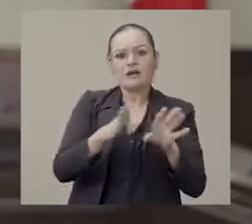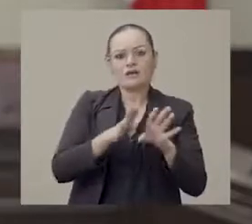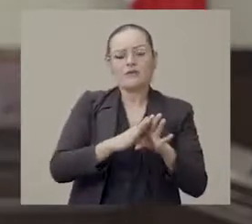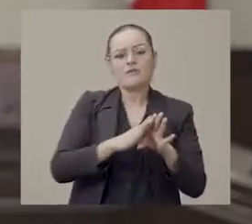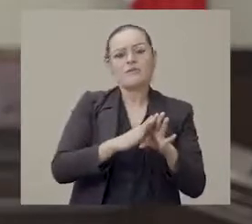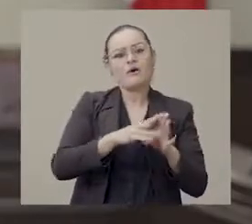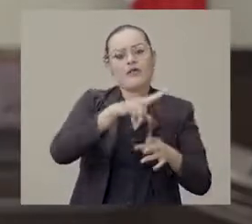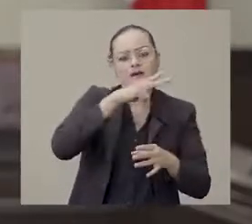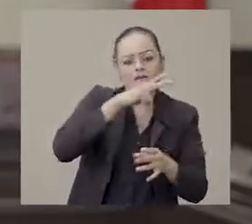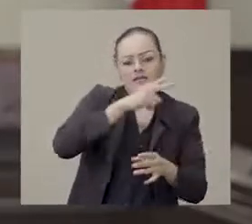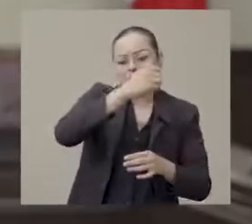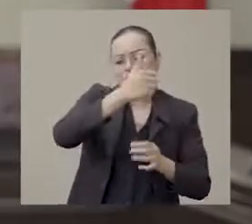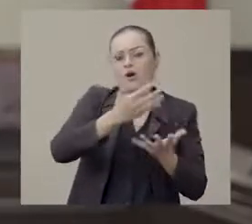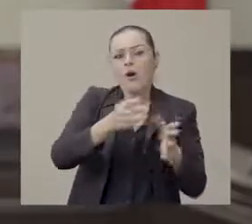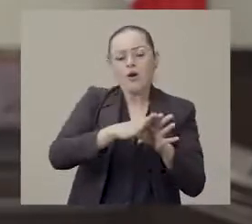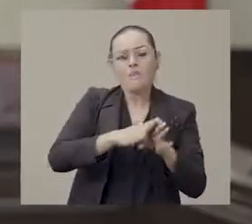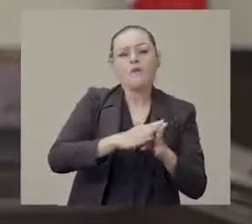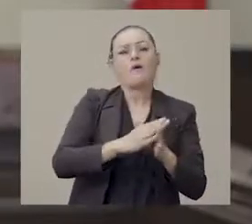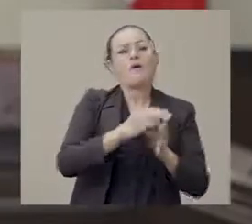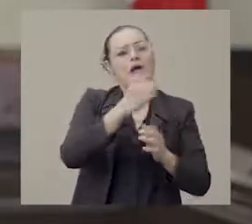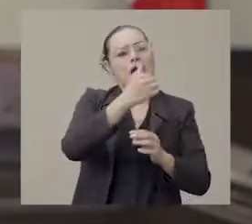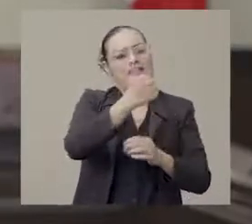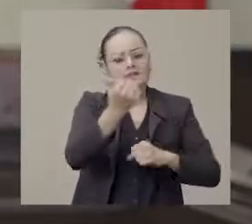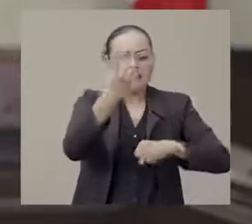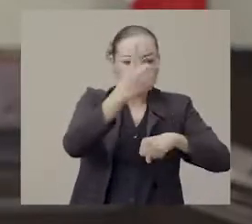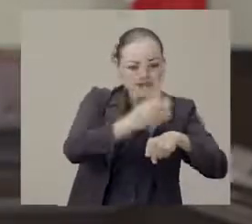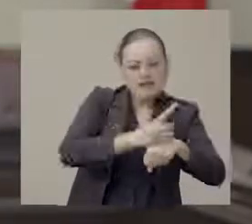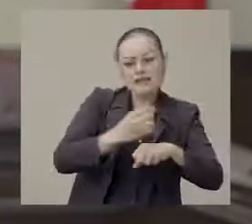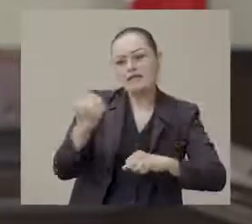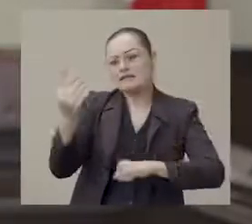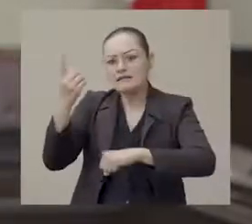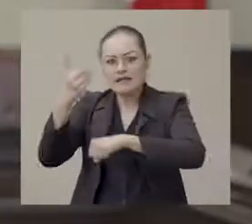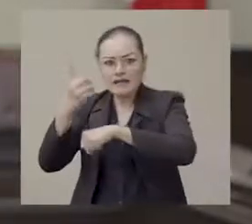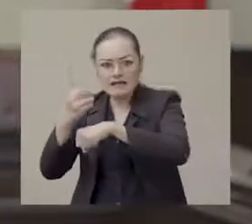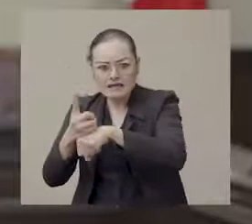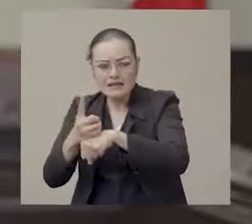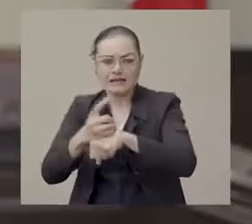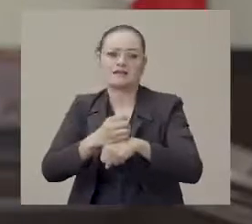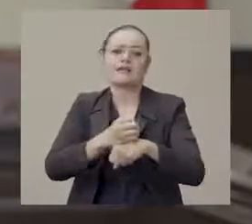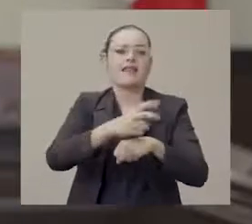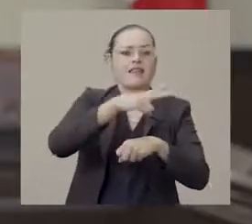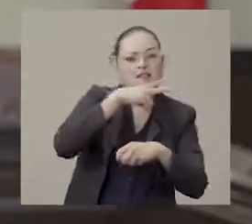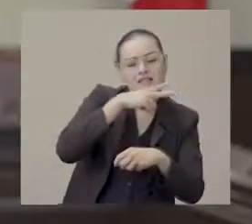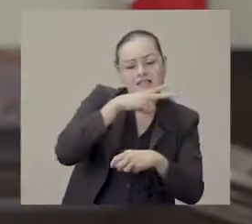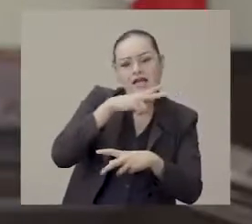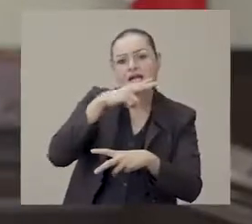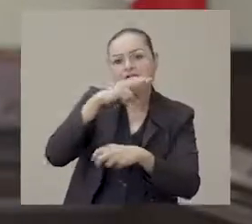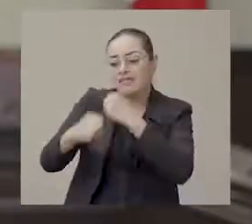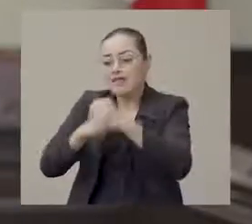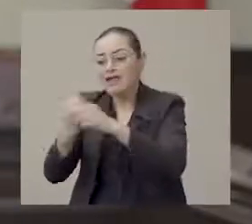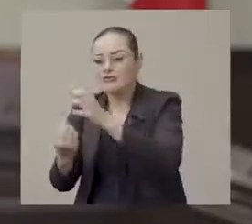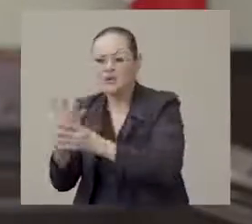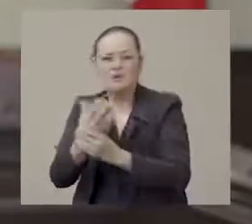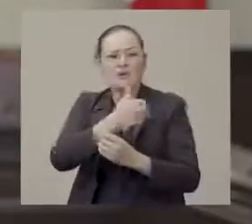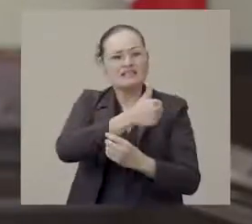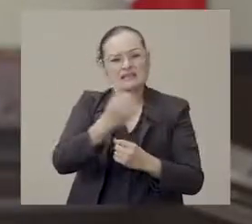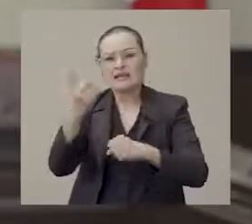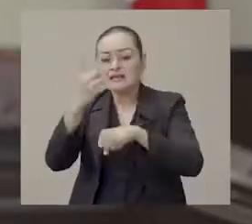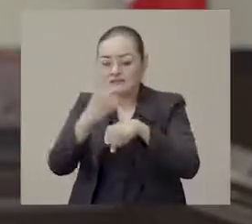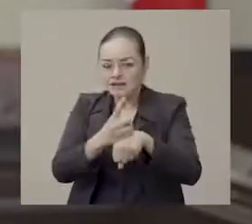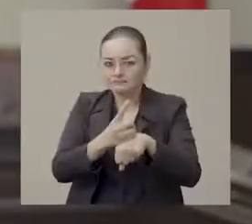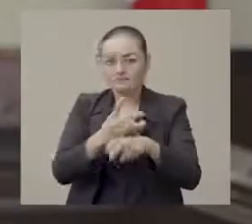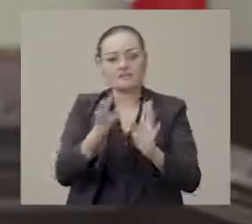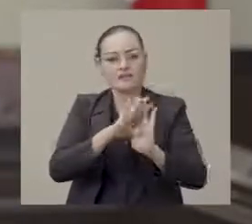una de otra por pedíodos de seis o siete días. ¿Y qué importancia tiene esto? Pues que quienes pudieran contagiarse en